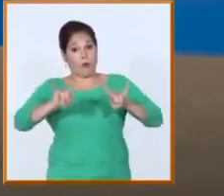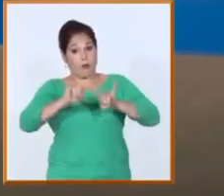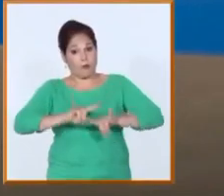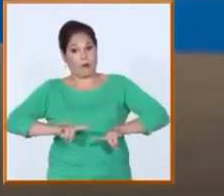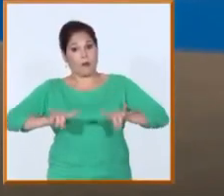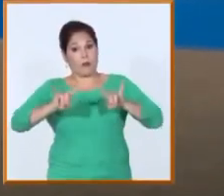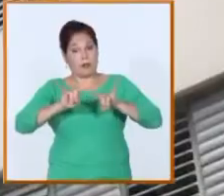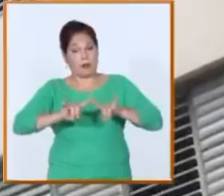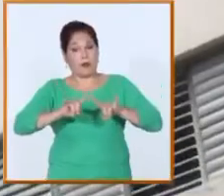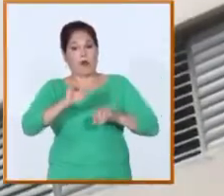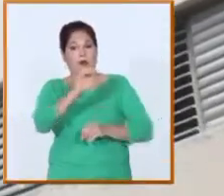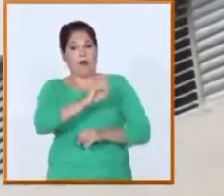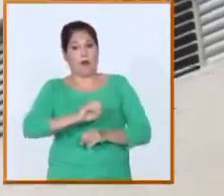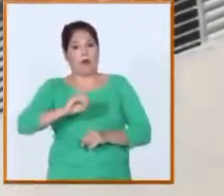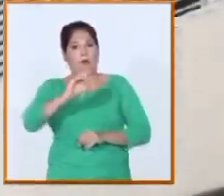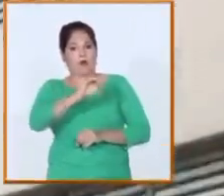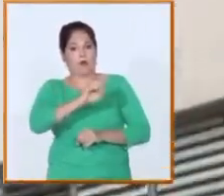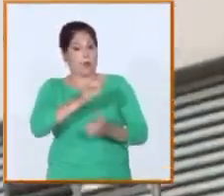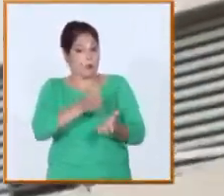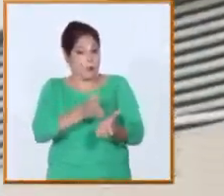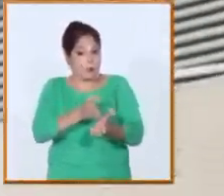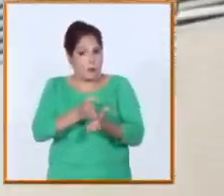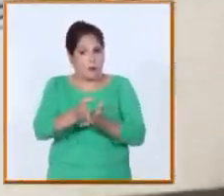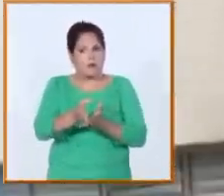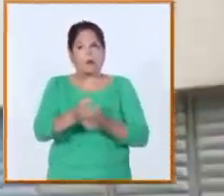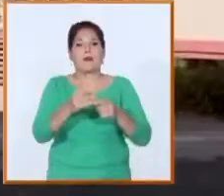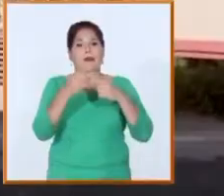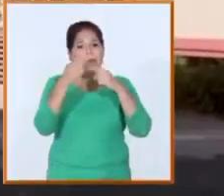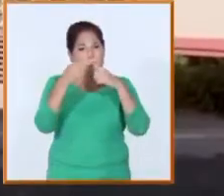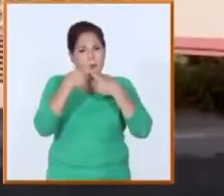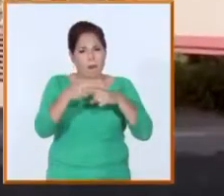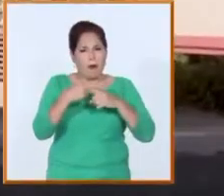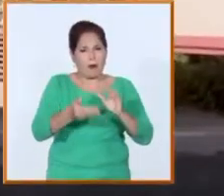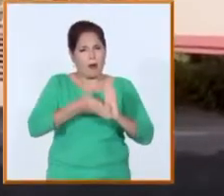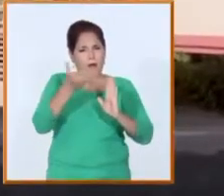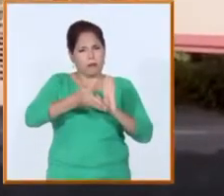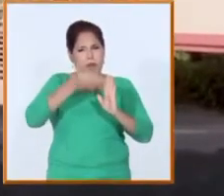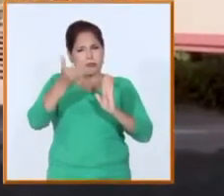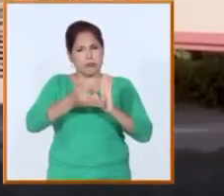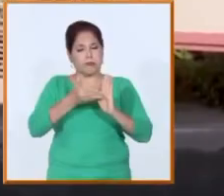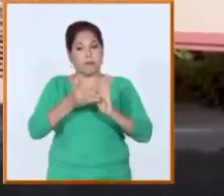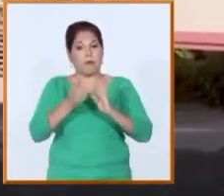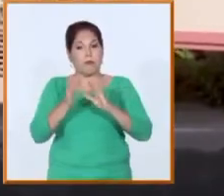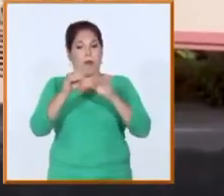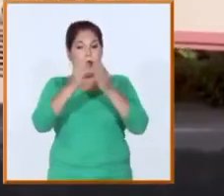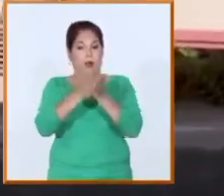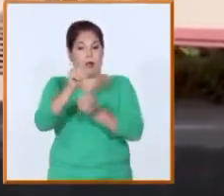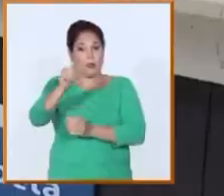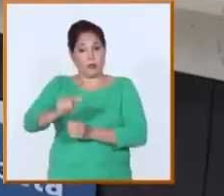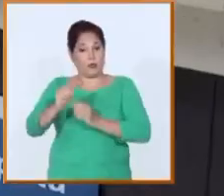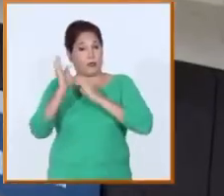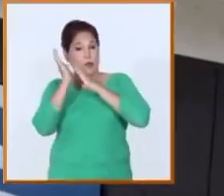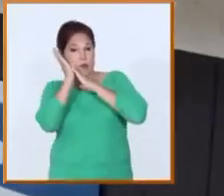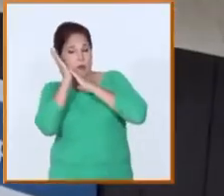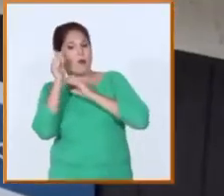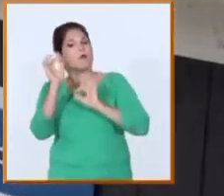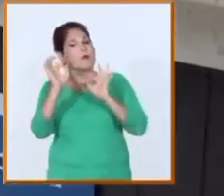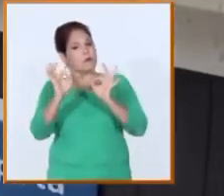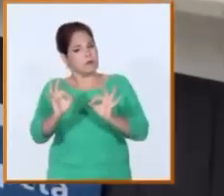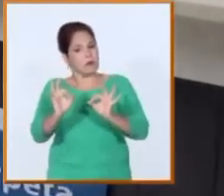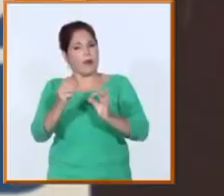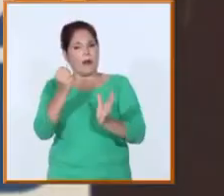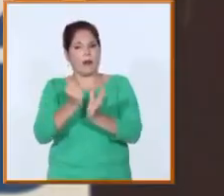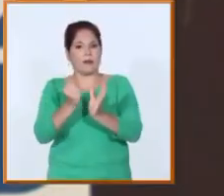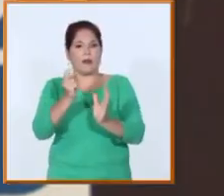universidad de oriente mantener y rehabilitar la infraestructura de sus residencias estudiantiles garantiza la estancia durante